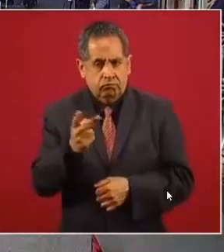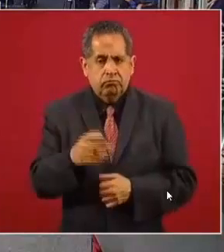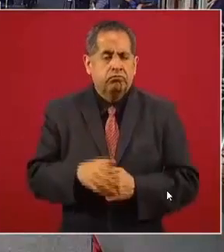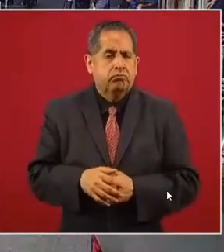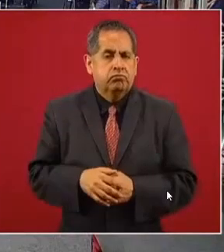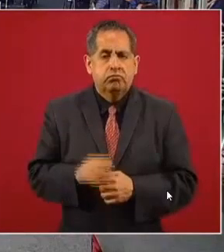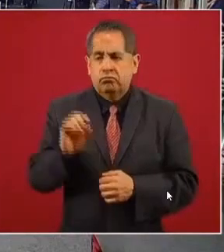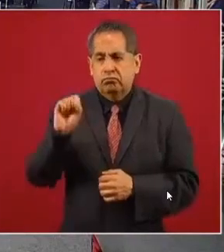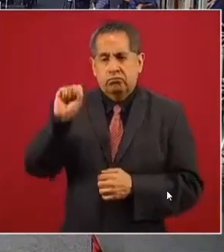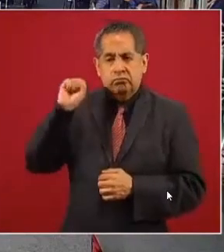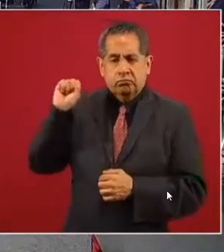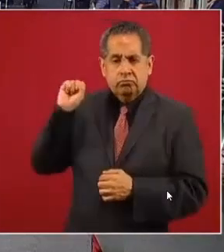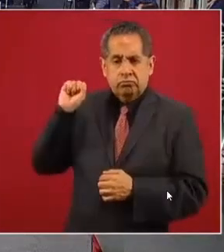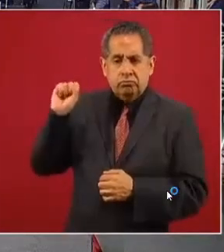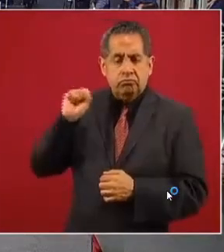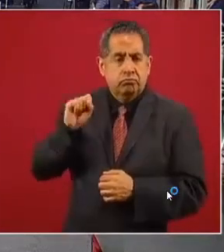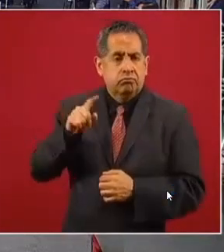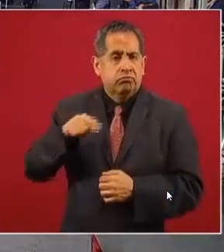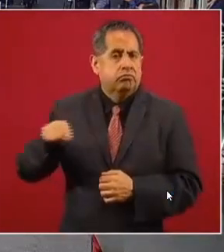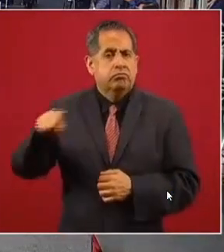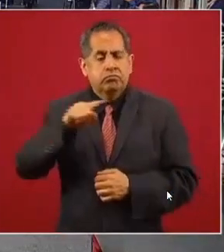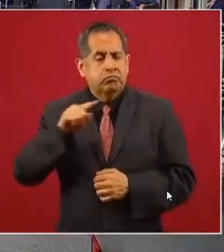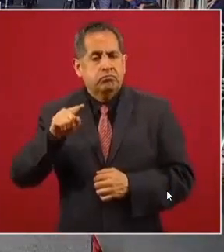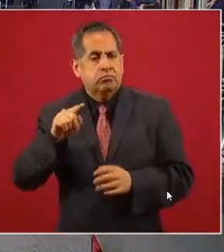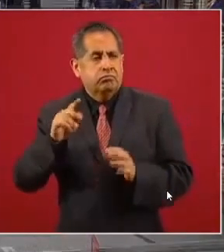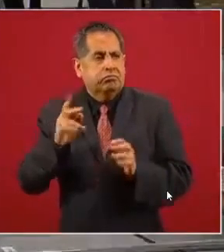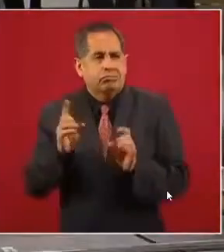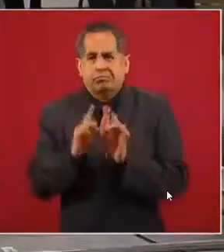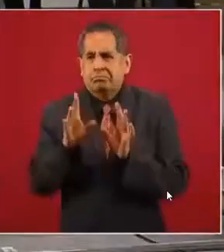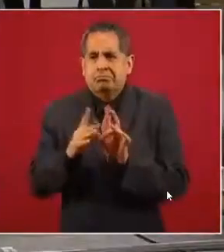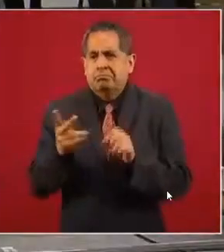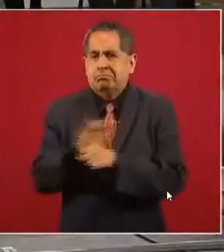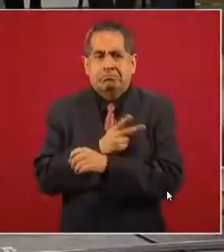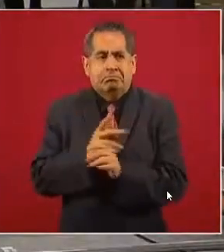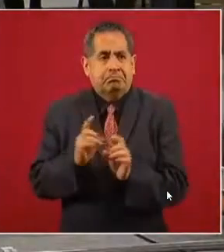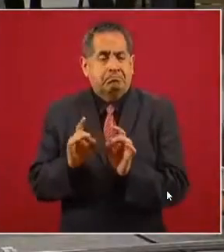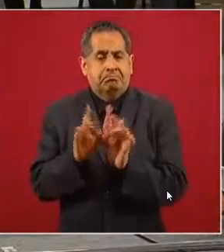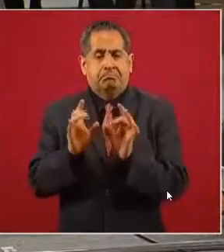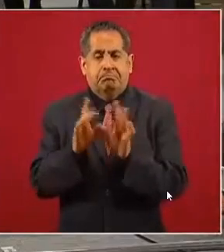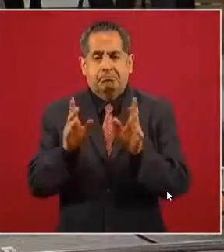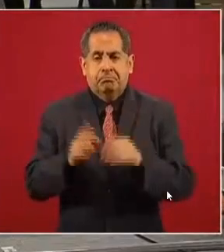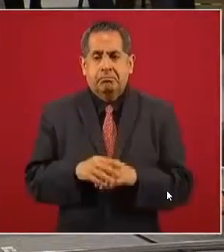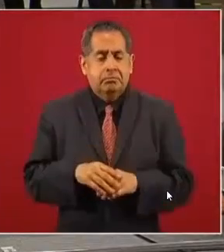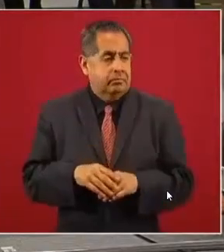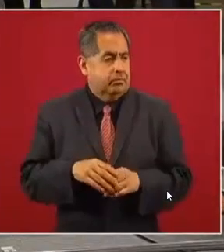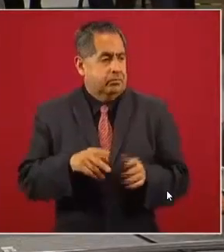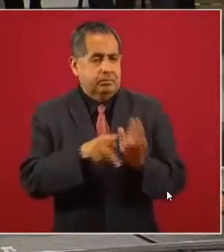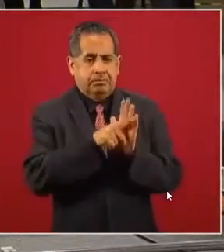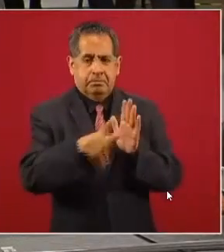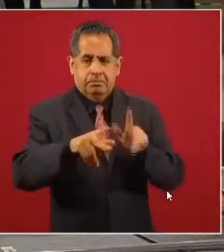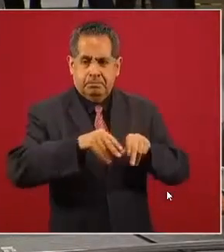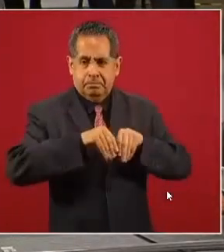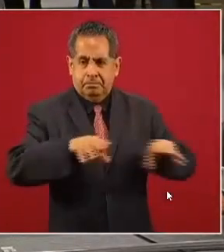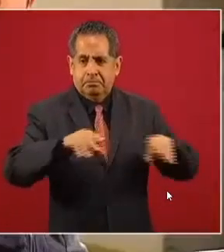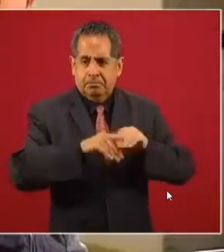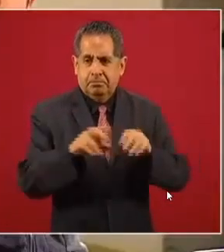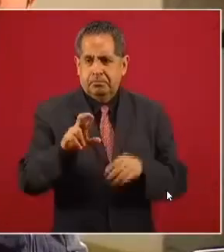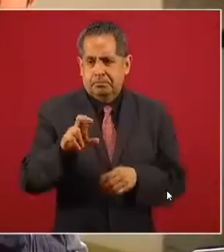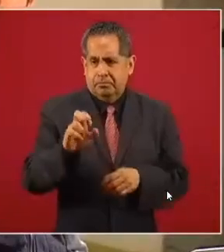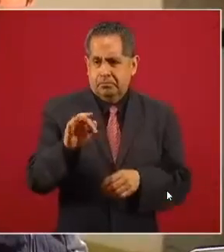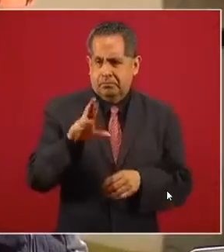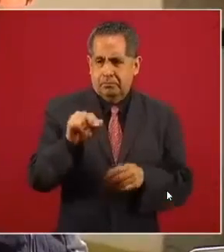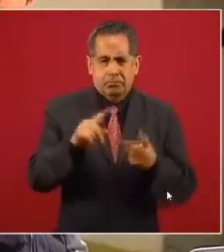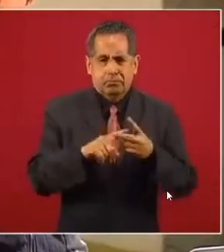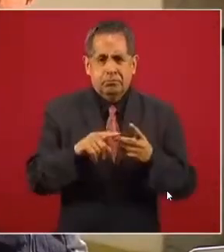Este sábado pasado, coincidentemente, no sé qué sucedió, medios impresos, reforma fuera